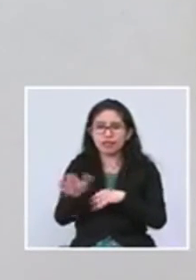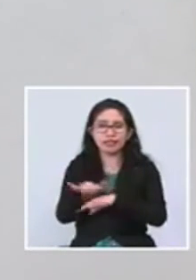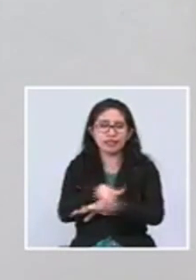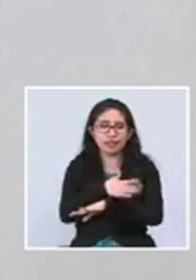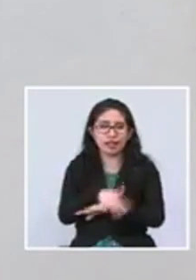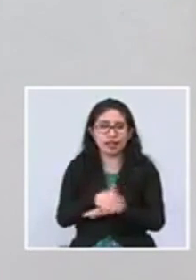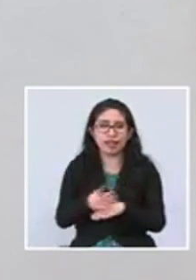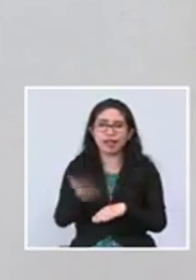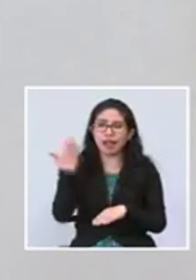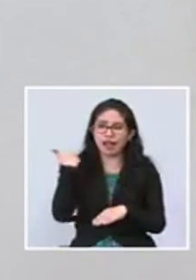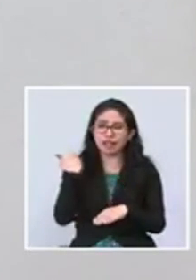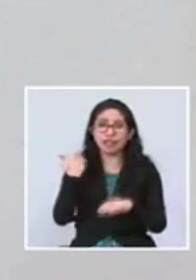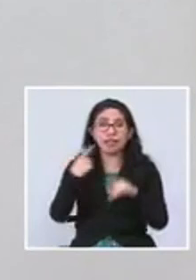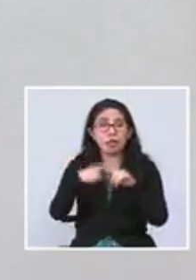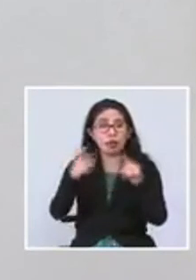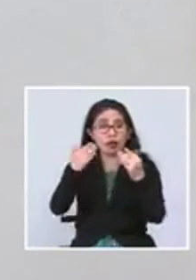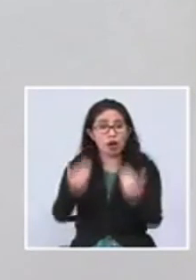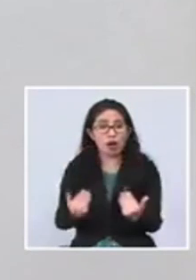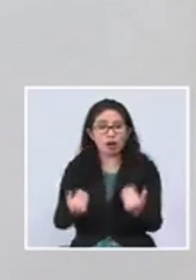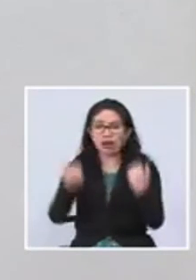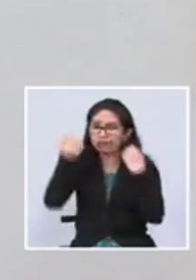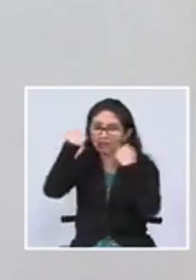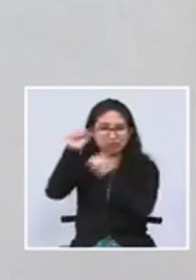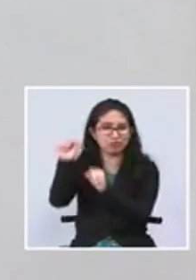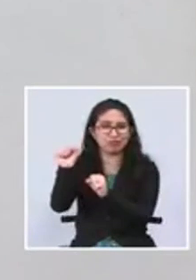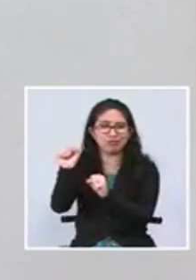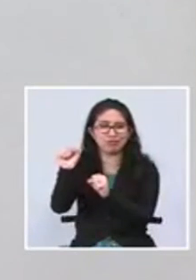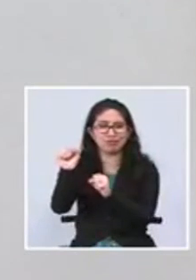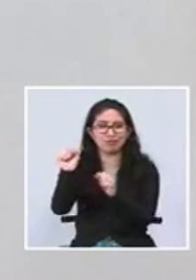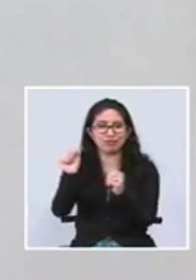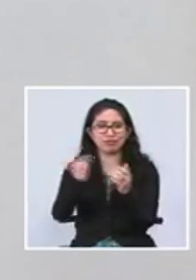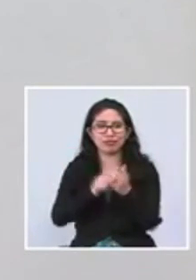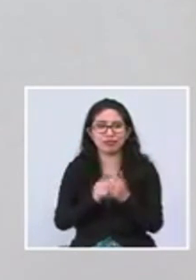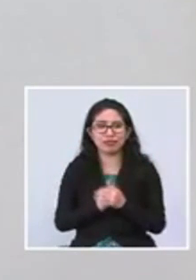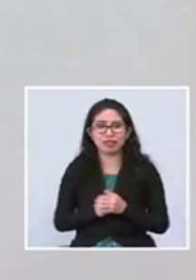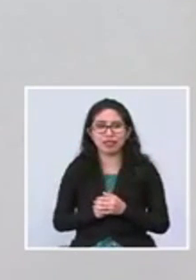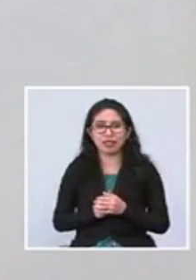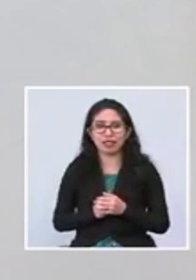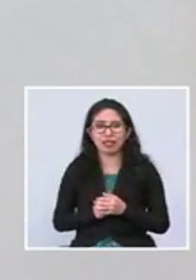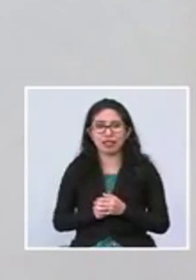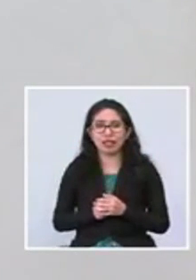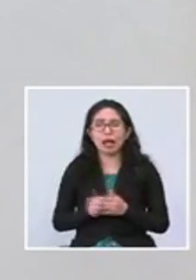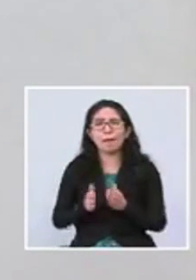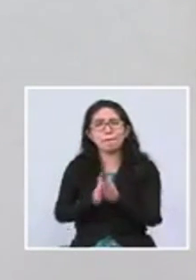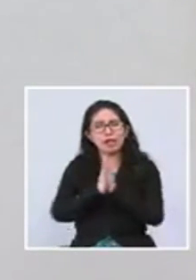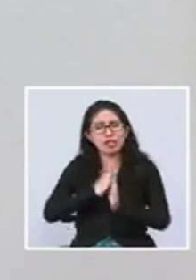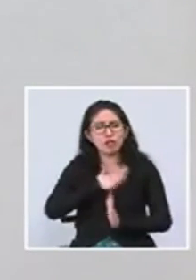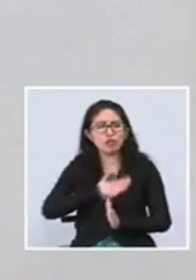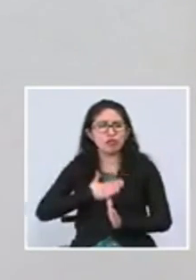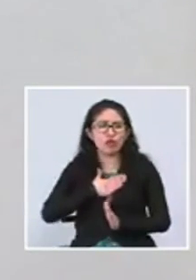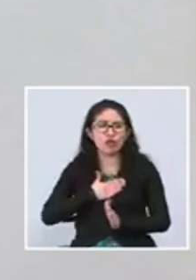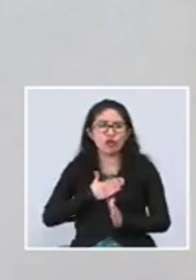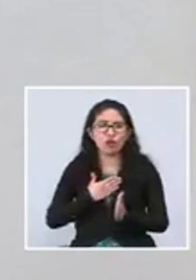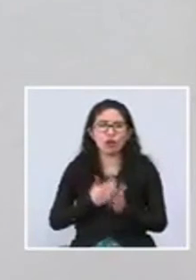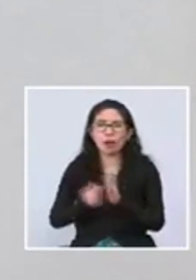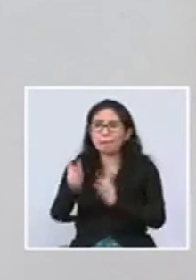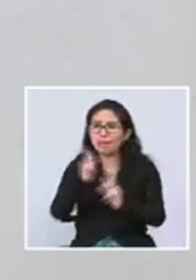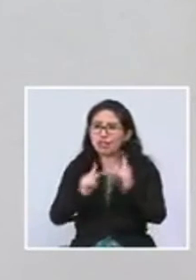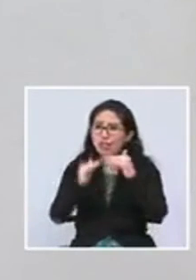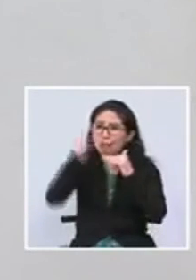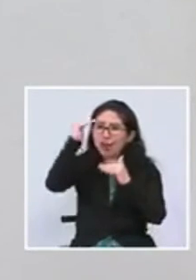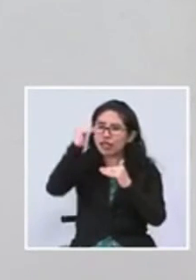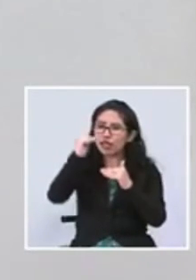principio pero que ahora han tenido de tener vigencia. Les exhortamos entonces personas mayores,